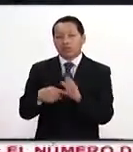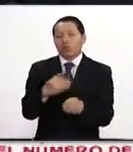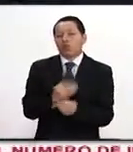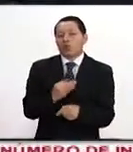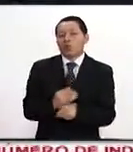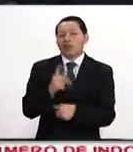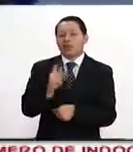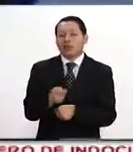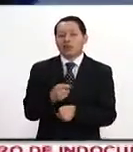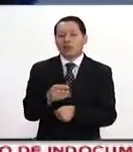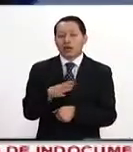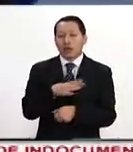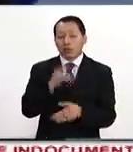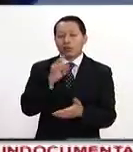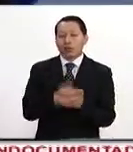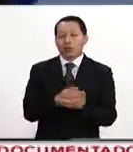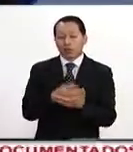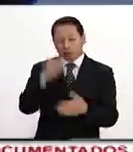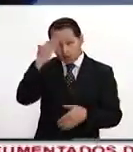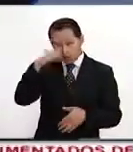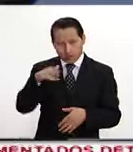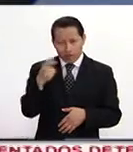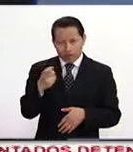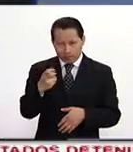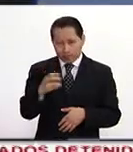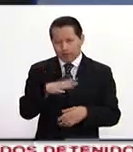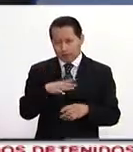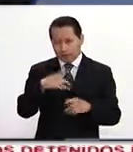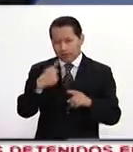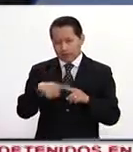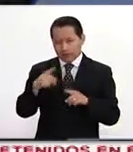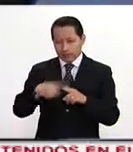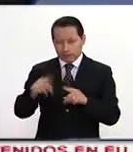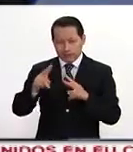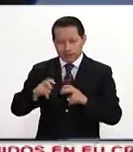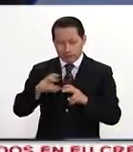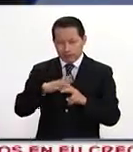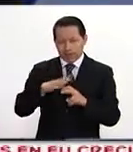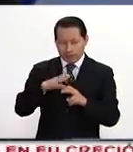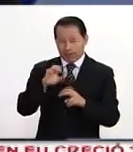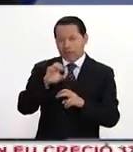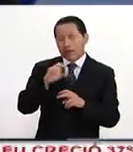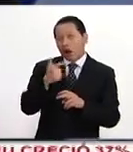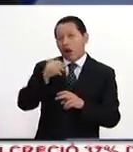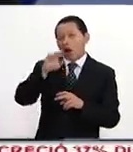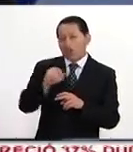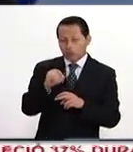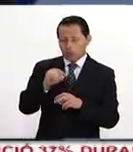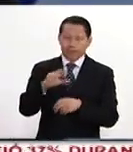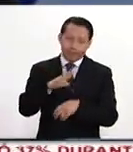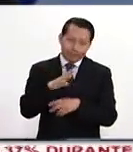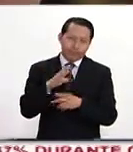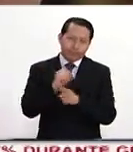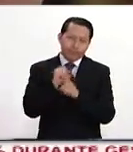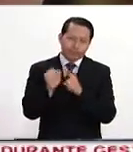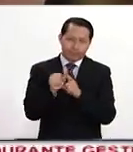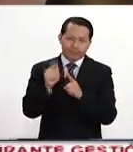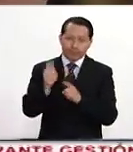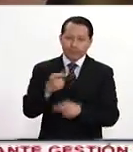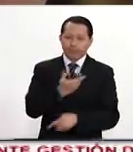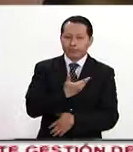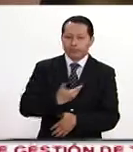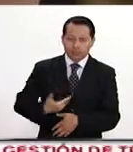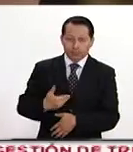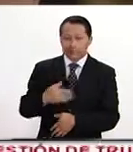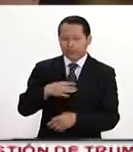la existencia de estas grabaciones por medio de lo que publicó ayer el globo, pues sin duda la situación del presidente Temer